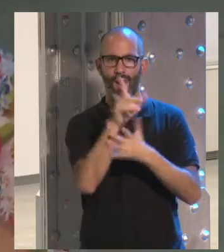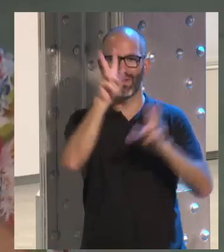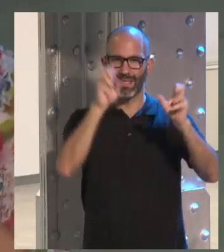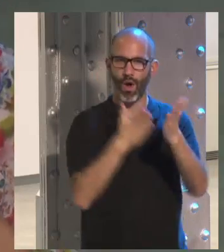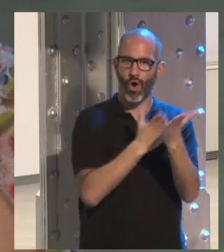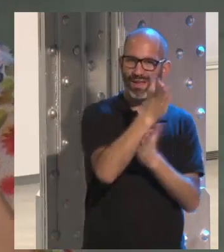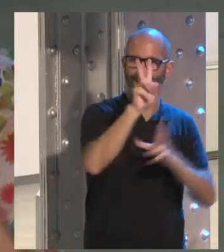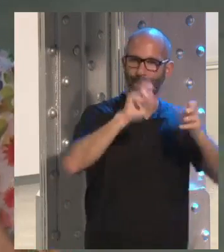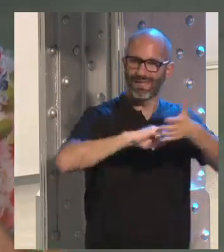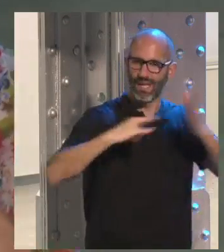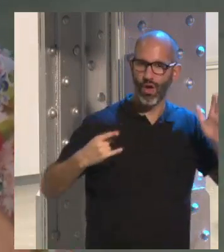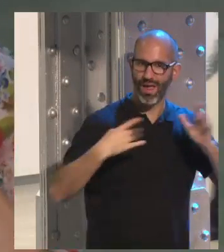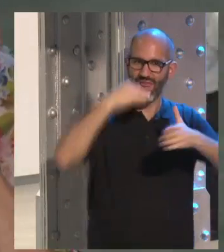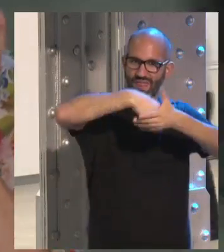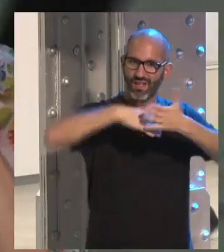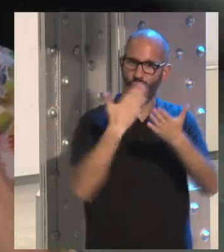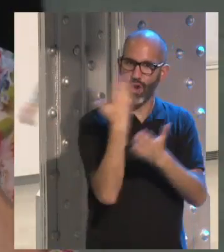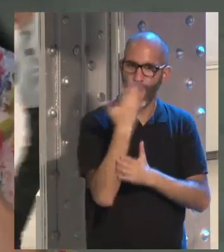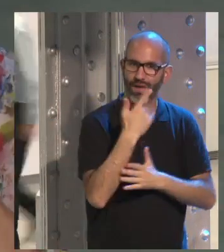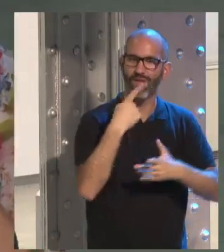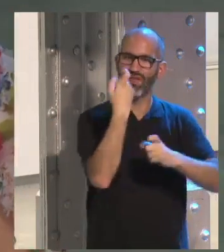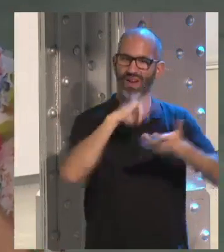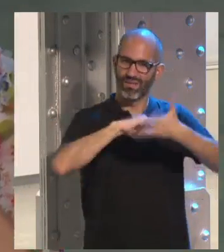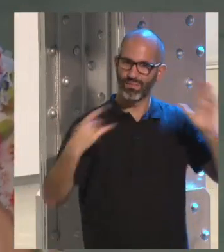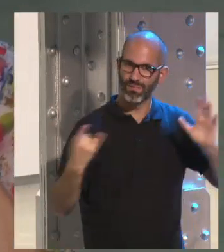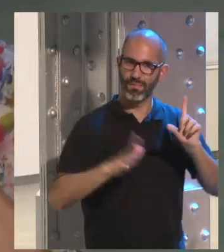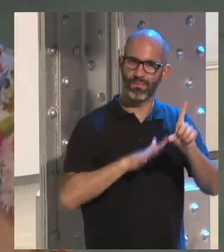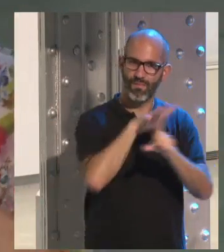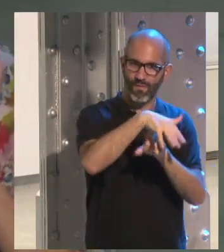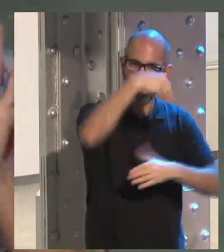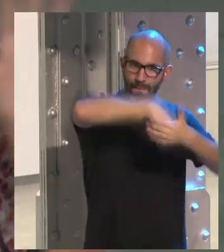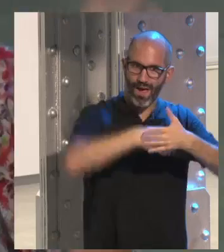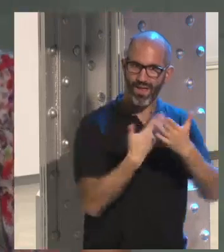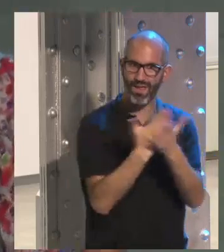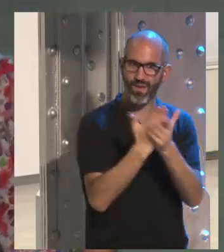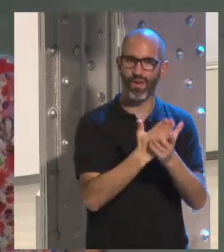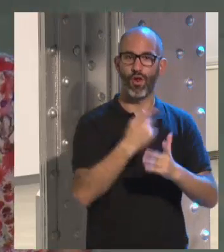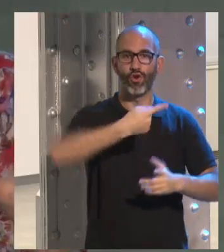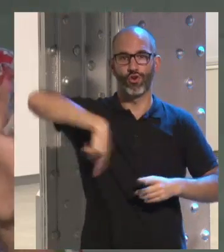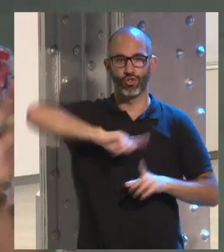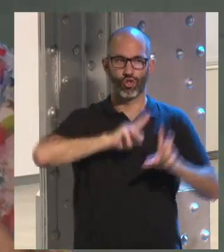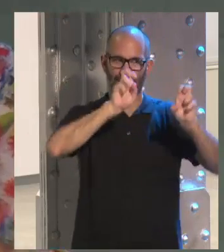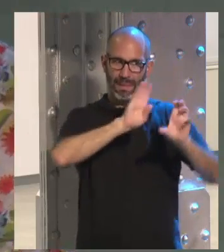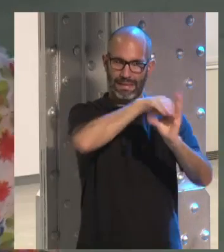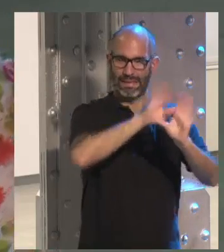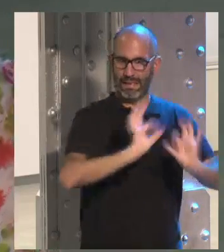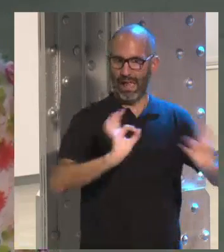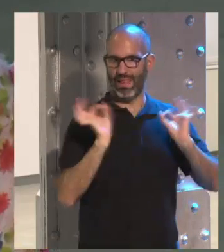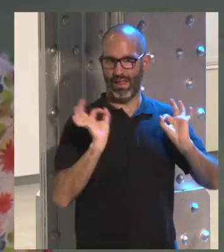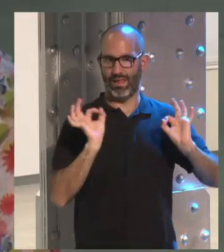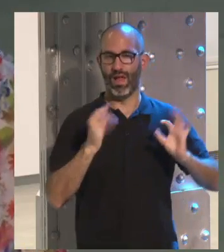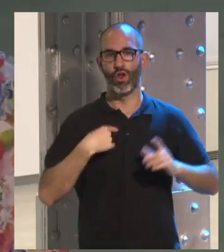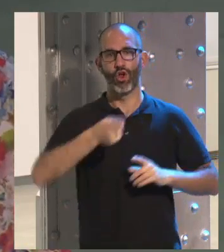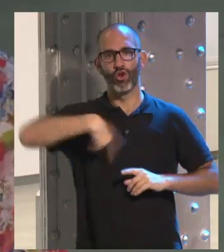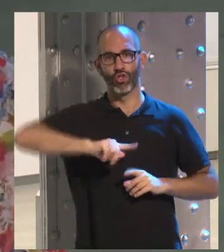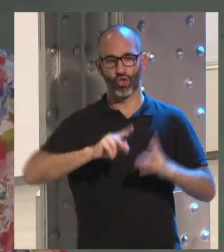tecnologías en la escuela, la necesidad de incluir las tecnologías en las aulas. Nosotros no hemos entrado ahí. Lo que sí hemos entrado